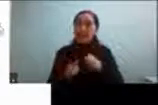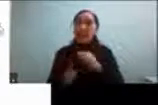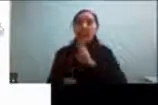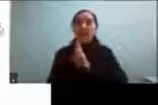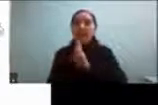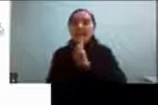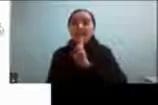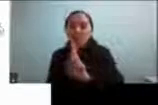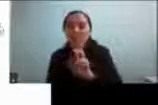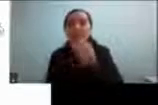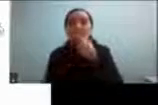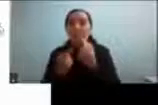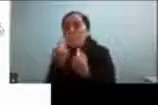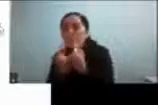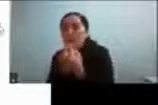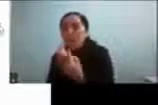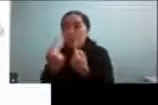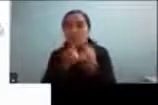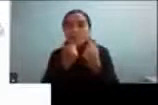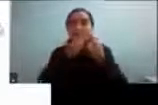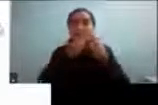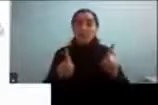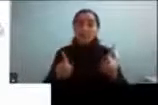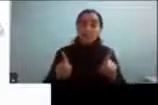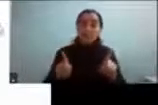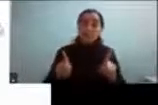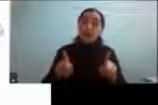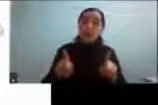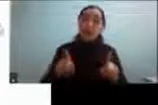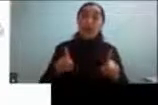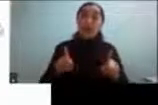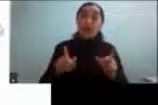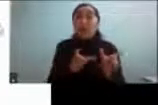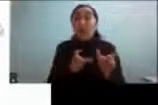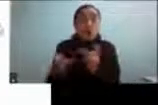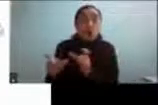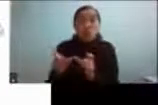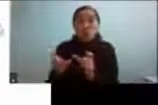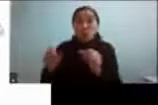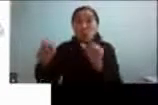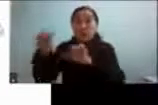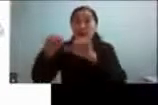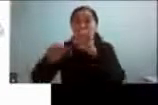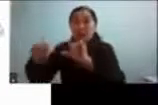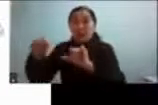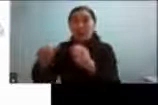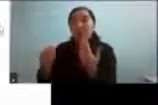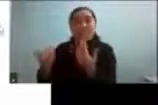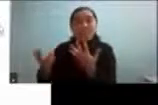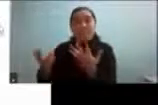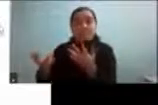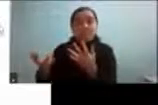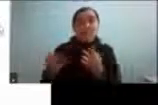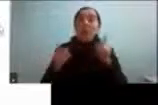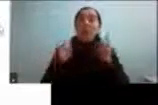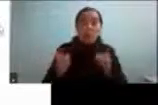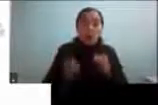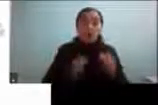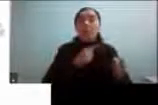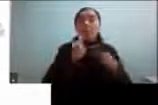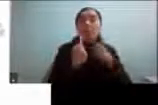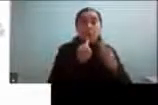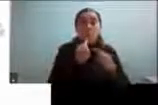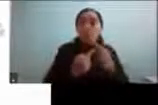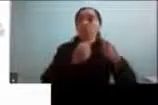distintas aunque eso sacrificara a veces el control experimental o el poder estadístico de lo que yo estaba estudiando y aquí